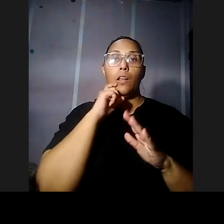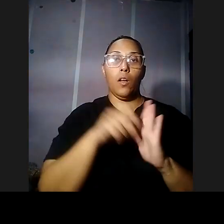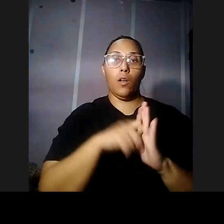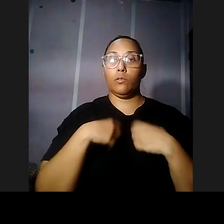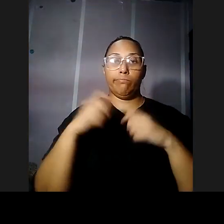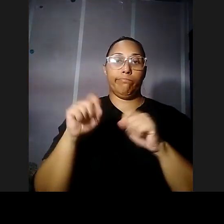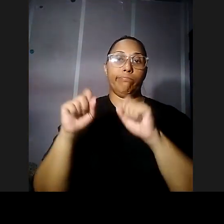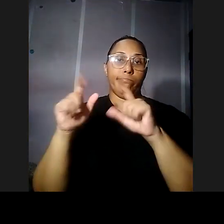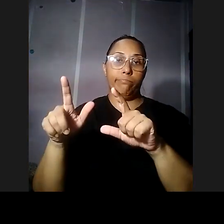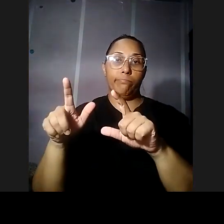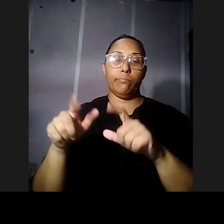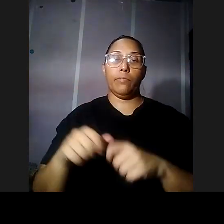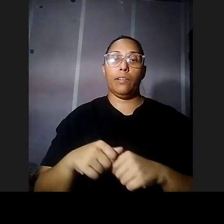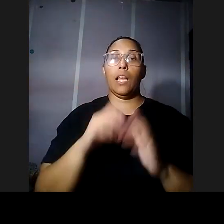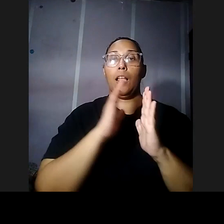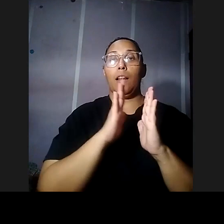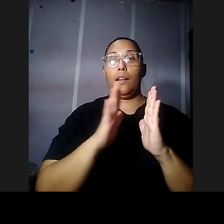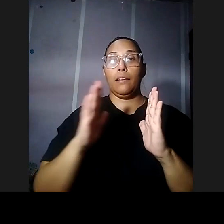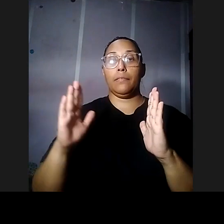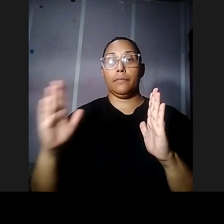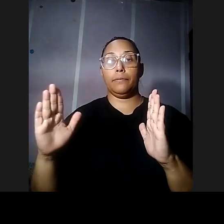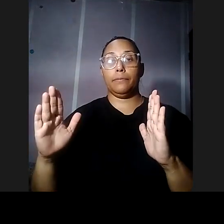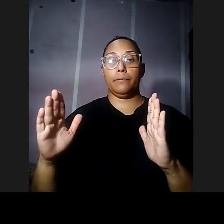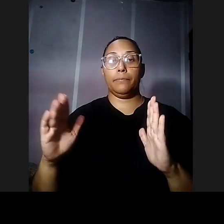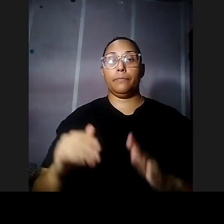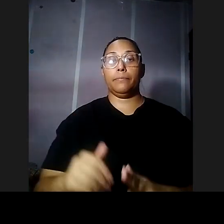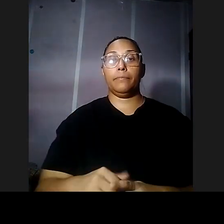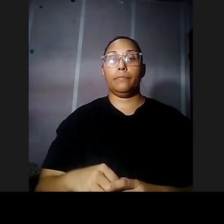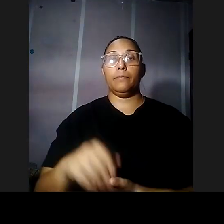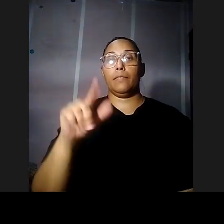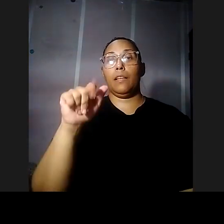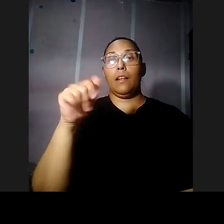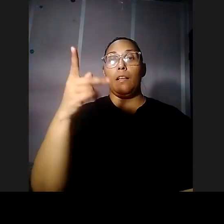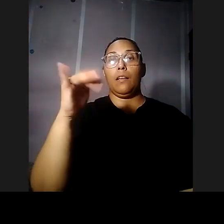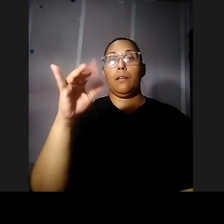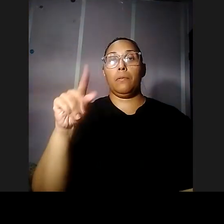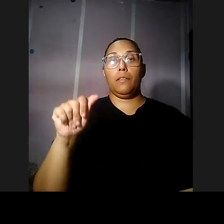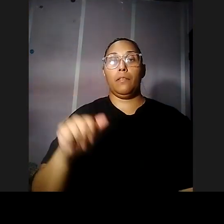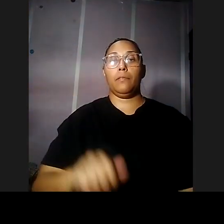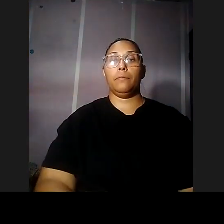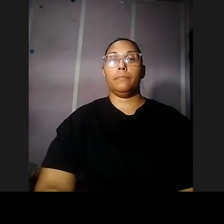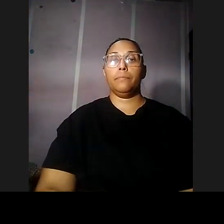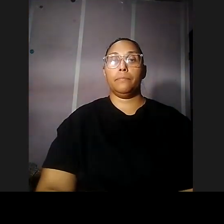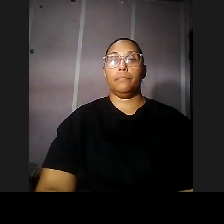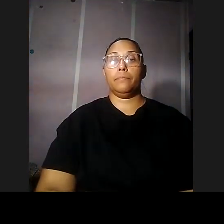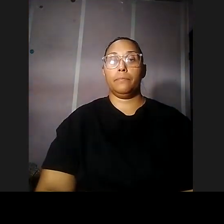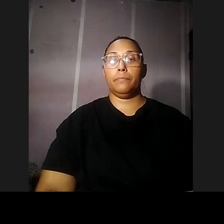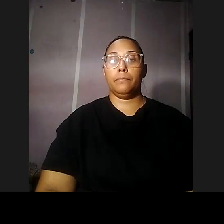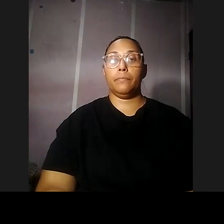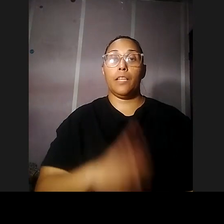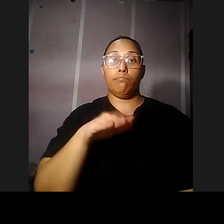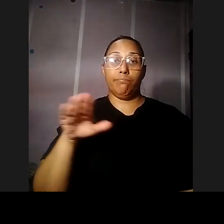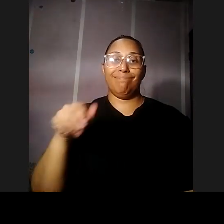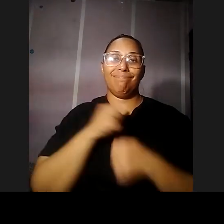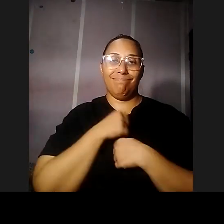fotografía que saqué de la biblioteca de la de la podríamos decir la lápida en mar pero usted el que ha ido al cementerio de los veteranos sabe